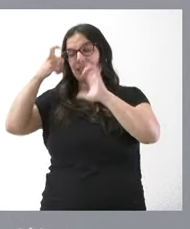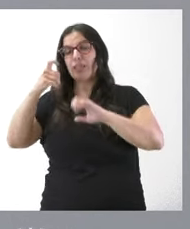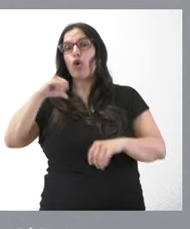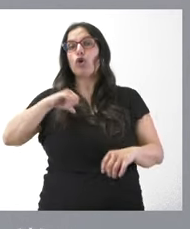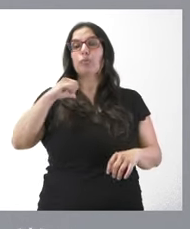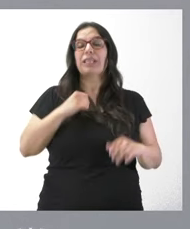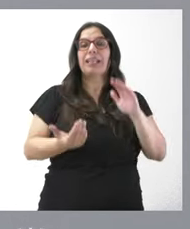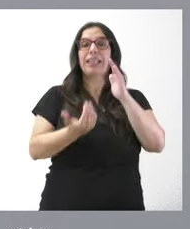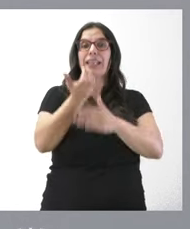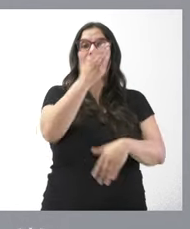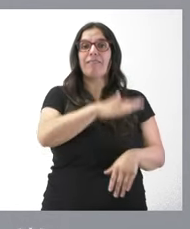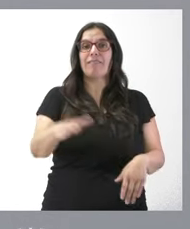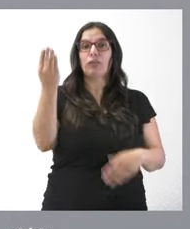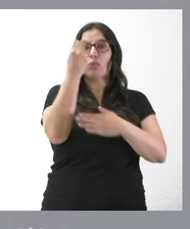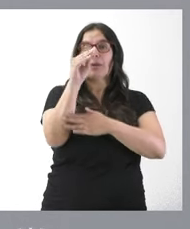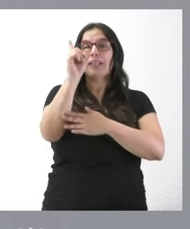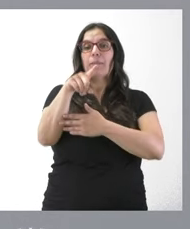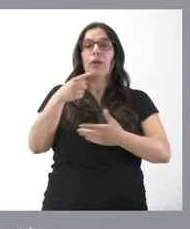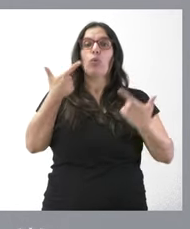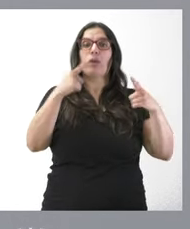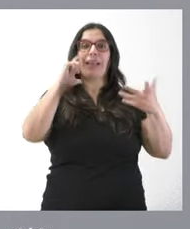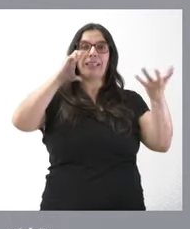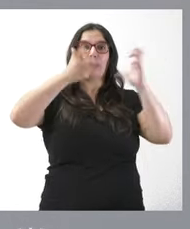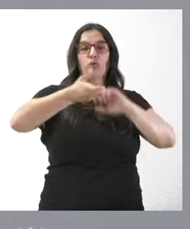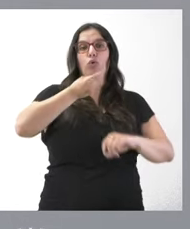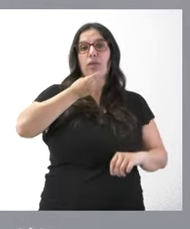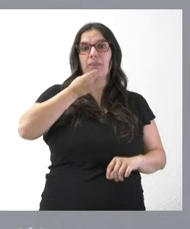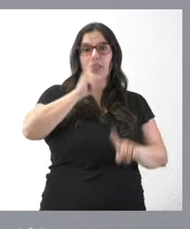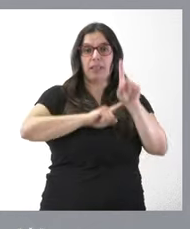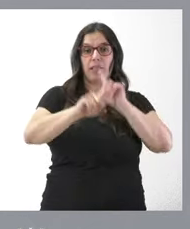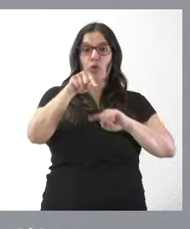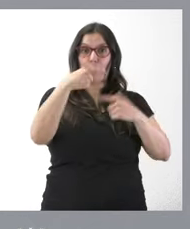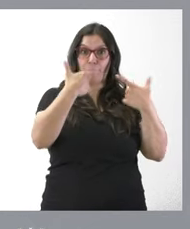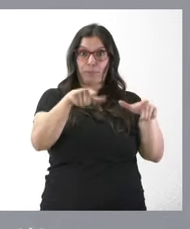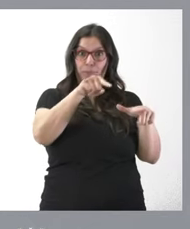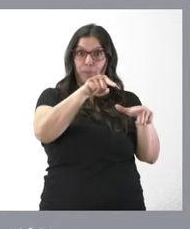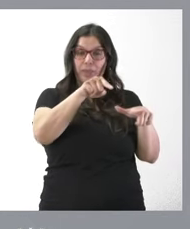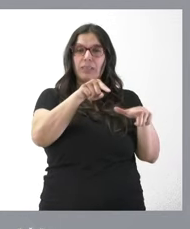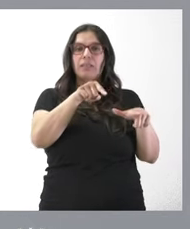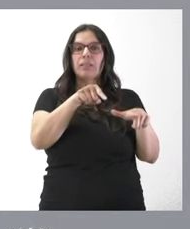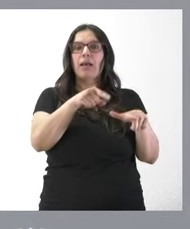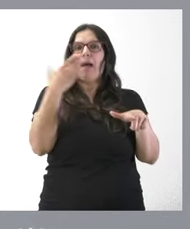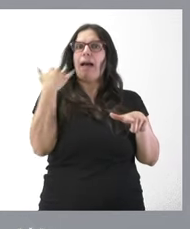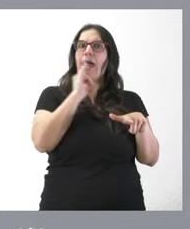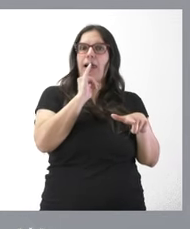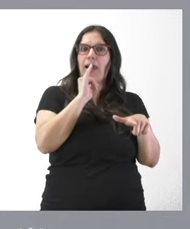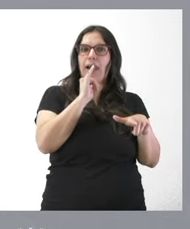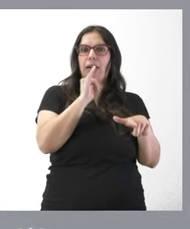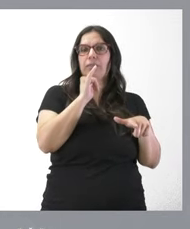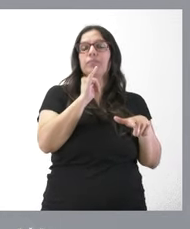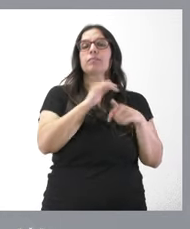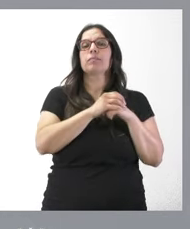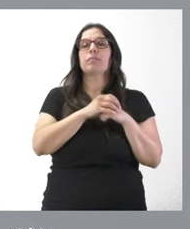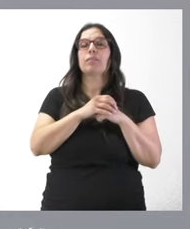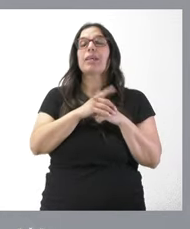infantojuvenil y la unidad de trastornos de la alimentación. Esta última, esta última solo, ya estaba existente, así como también